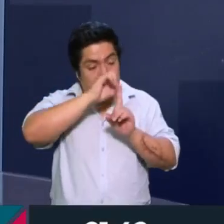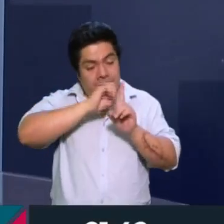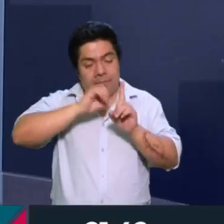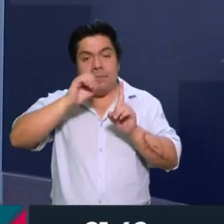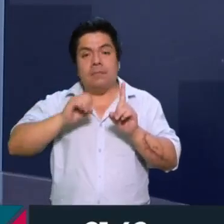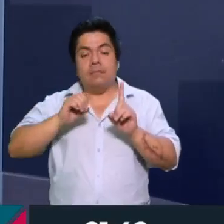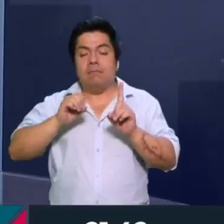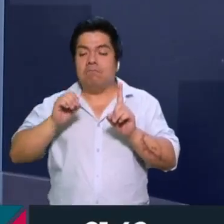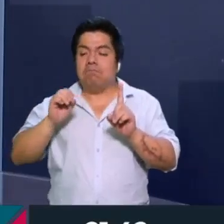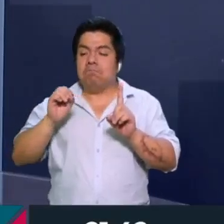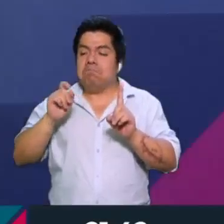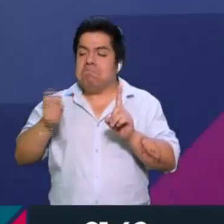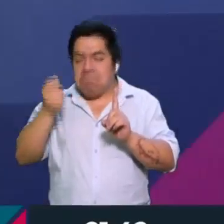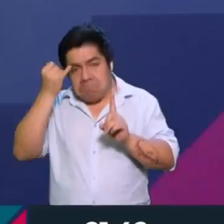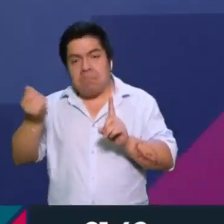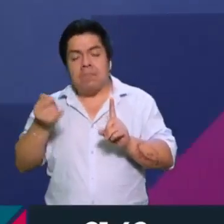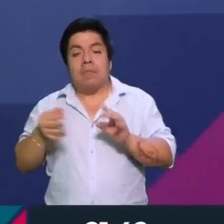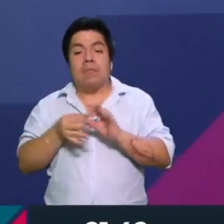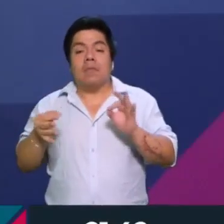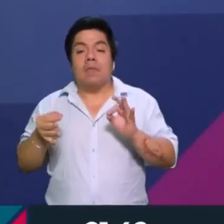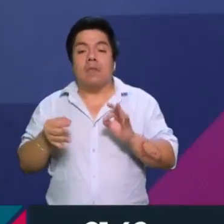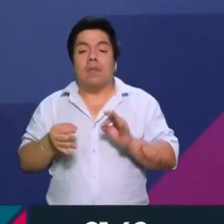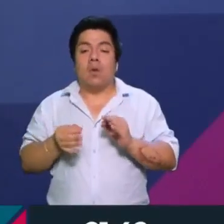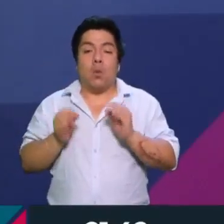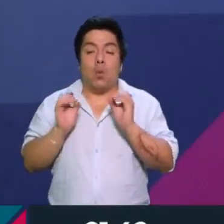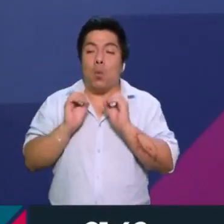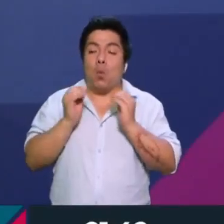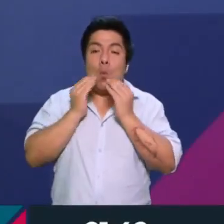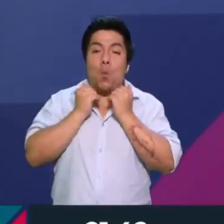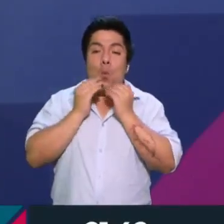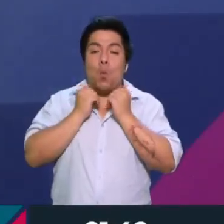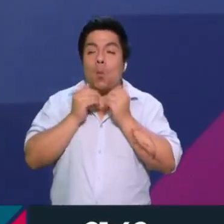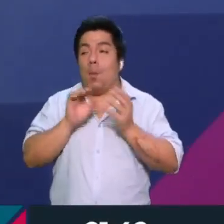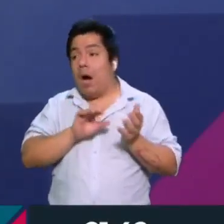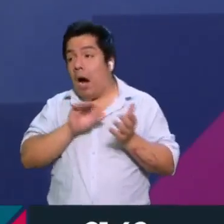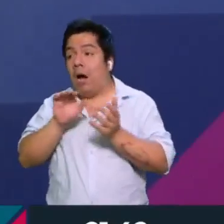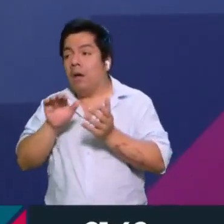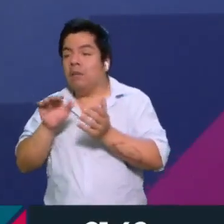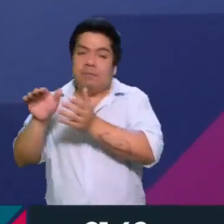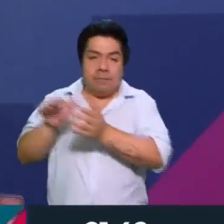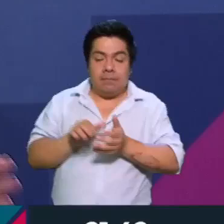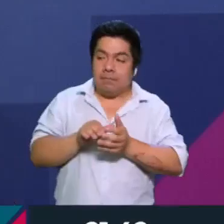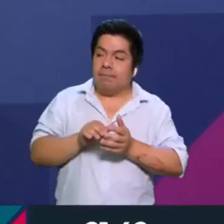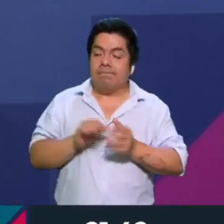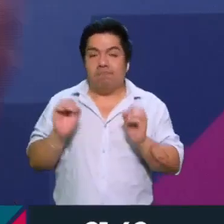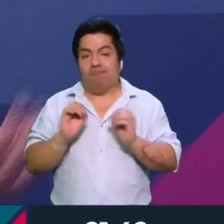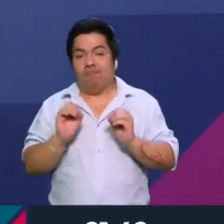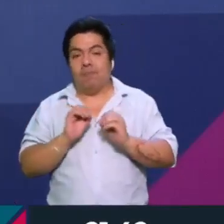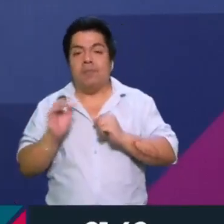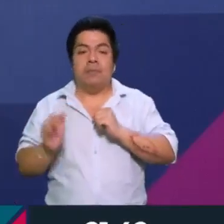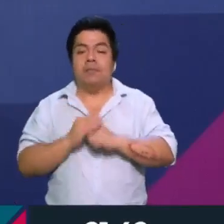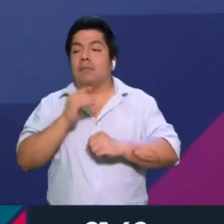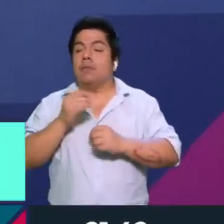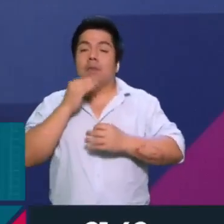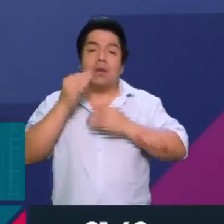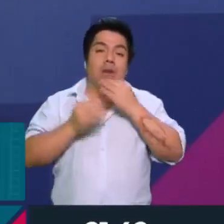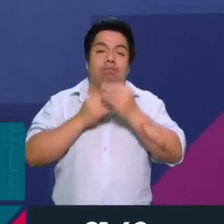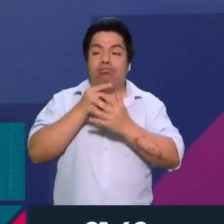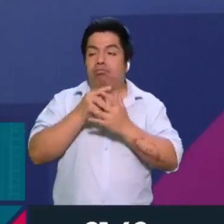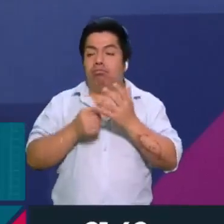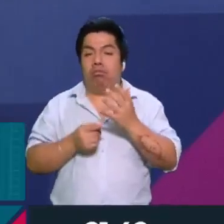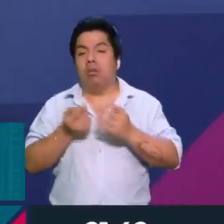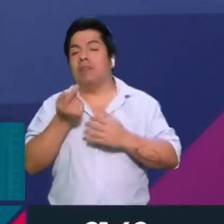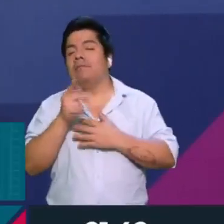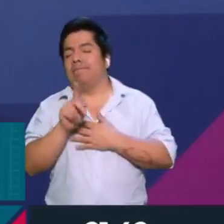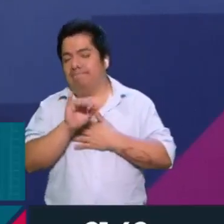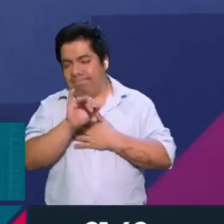Cuéntenos de qué va esta iniciativa. Bueno, te cuento que no la subí al pleno, la bajamos. Por todo esto que generó la iniciativa, pero la vamos